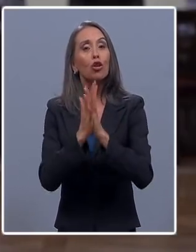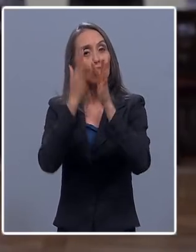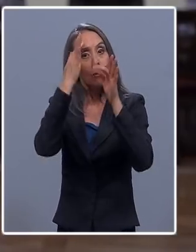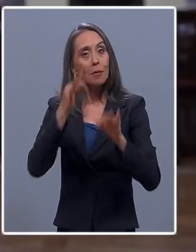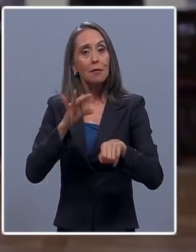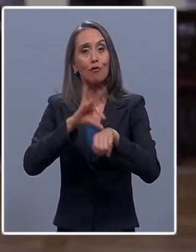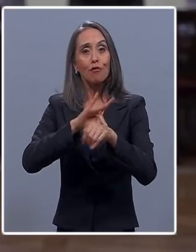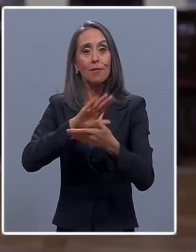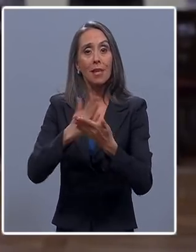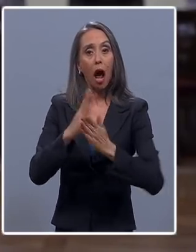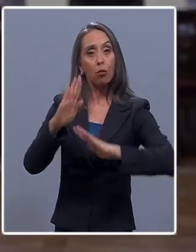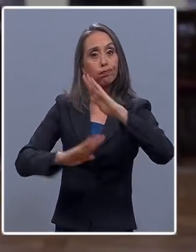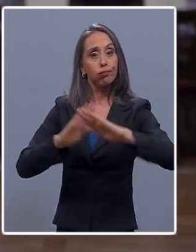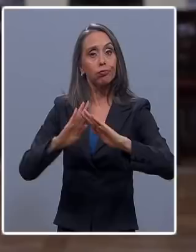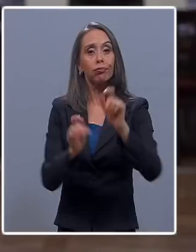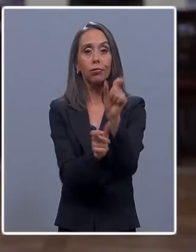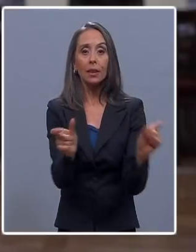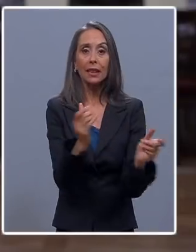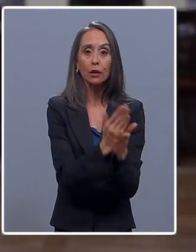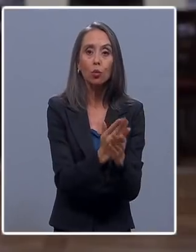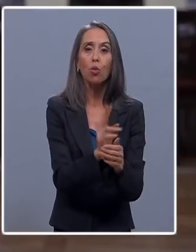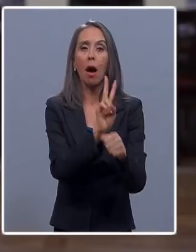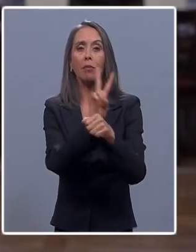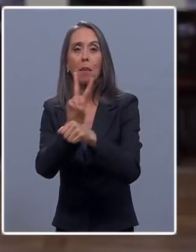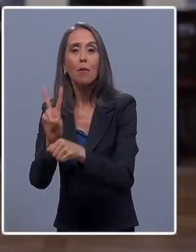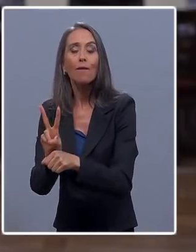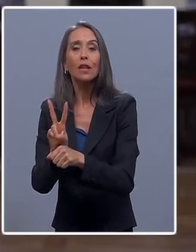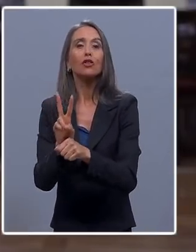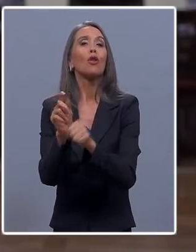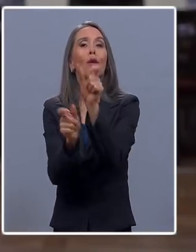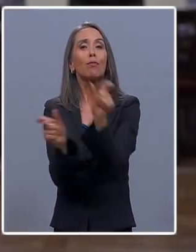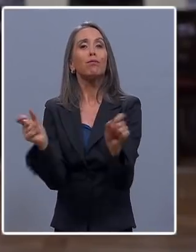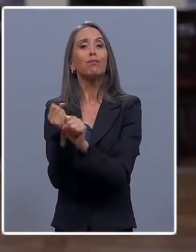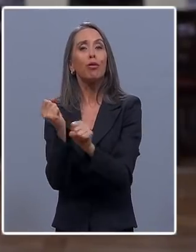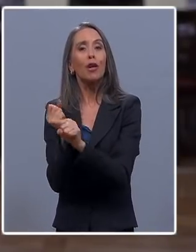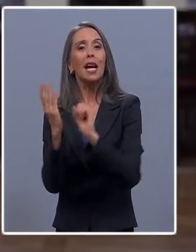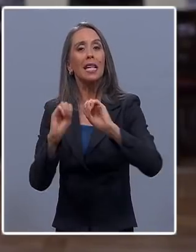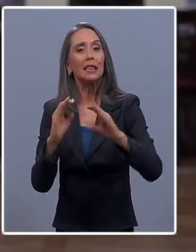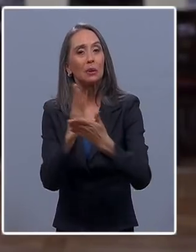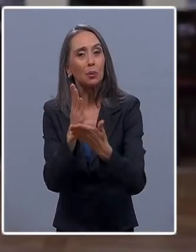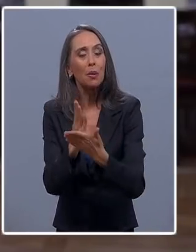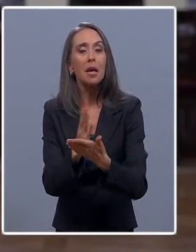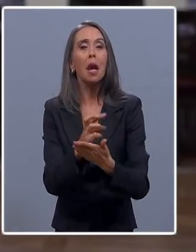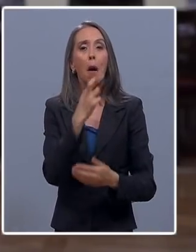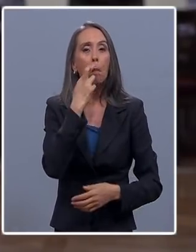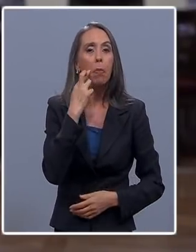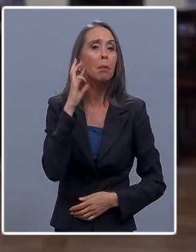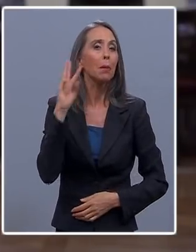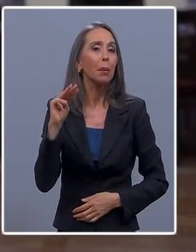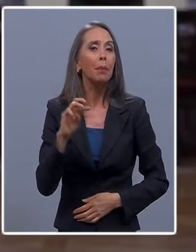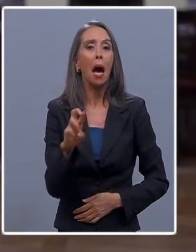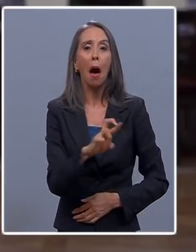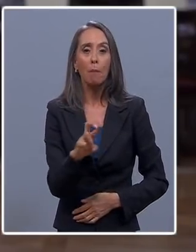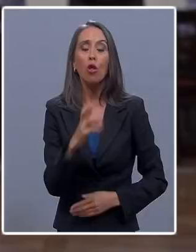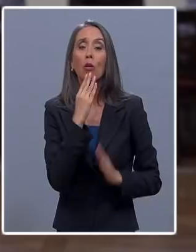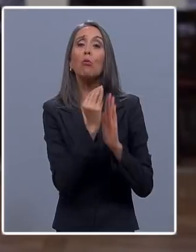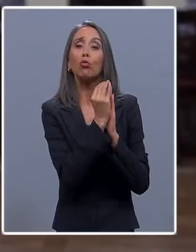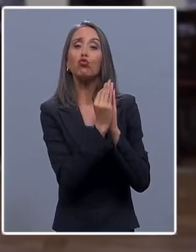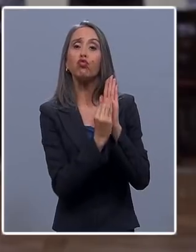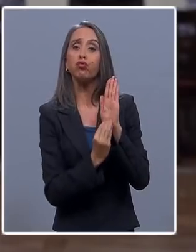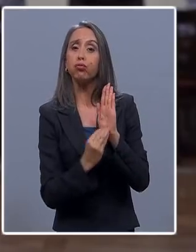sanitarias para los estudiantes, profesores, personal educativo, padres y apoderados y también considera